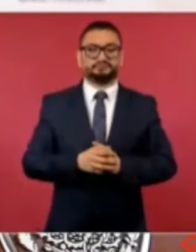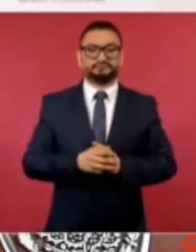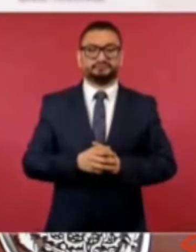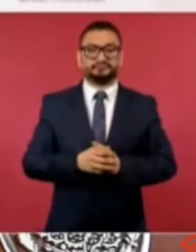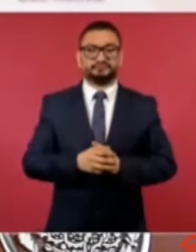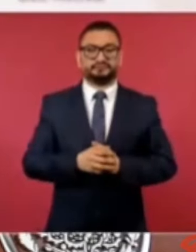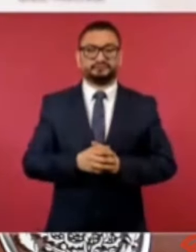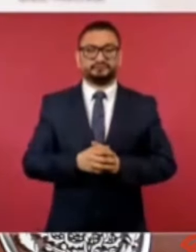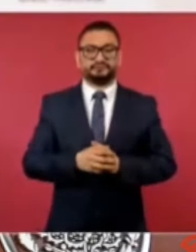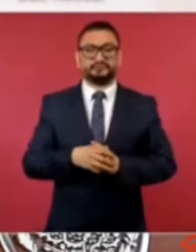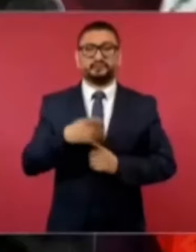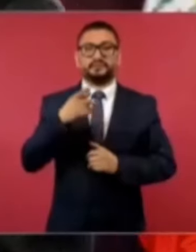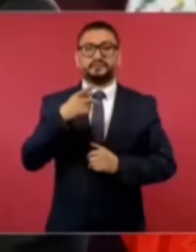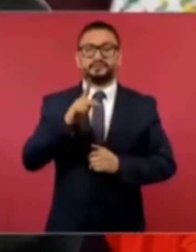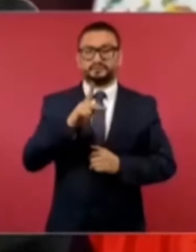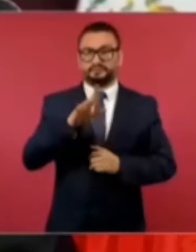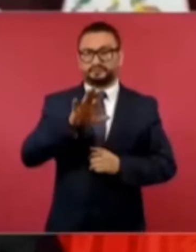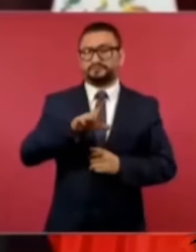pero luego